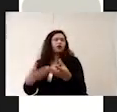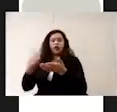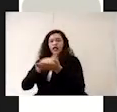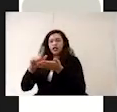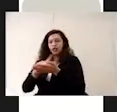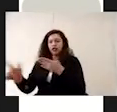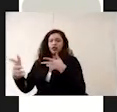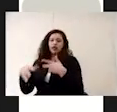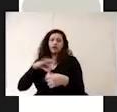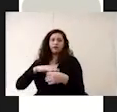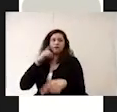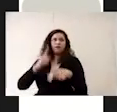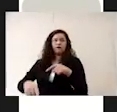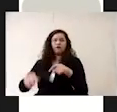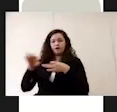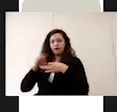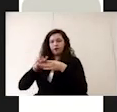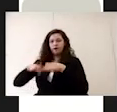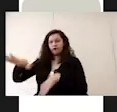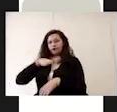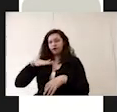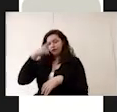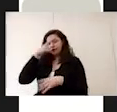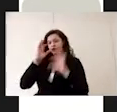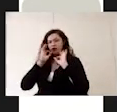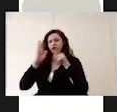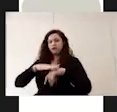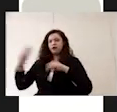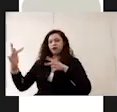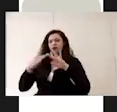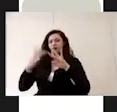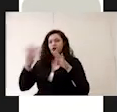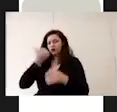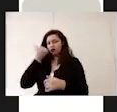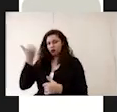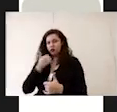desinfectar constantemente las superficies de mayor contacto con los alumnos